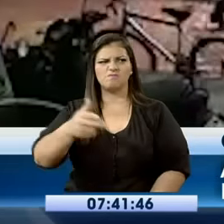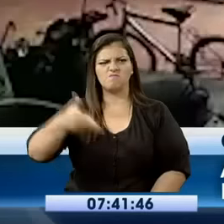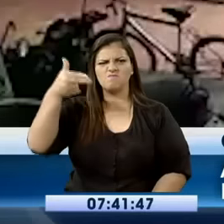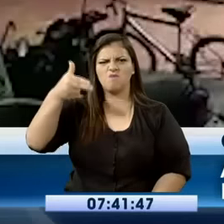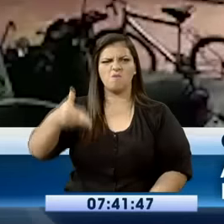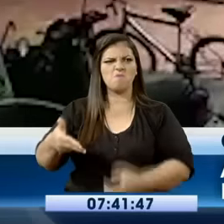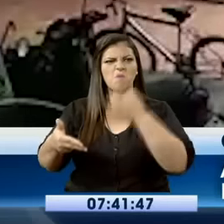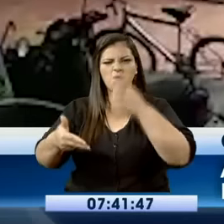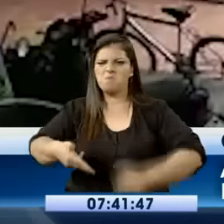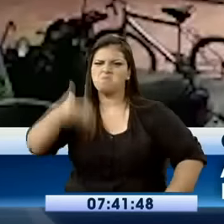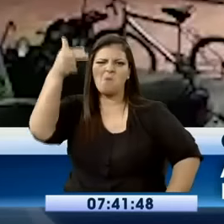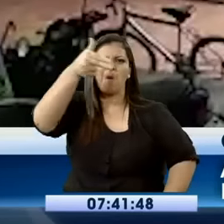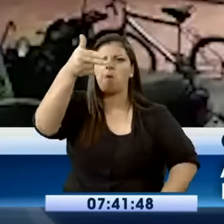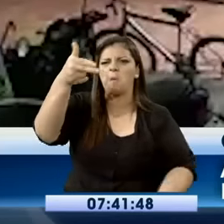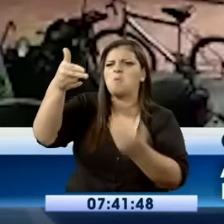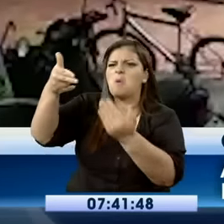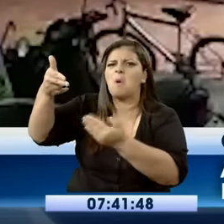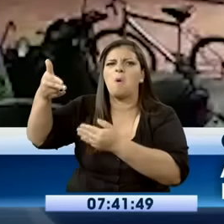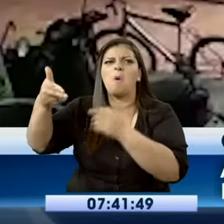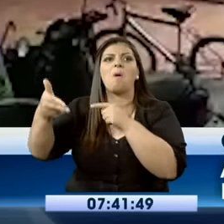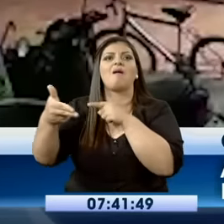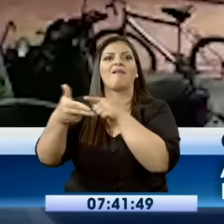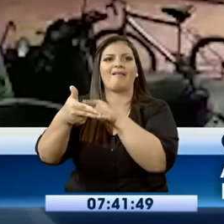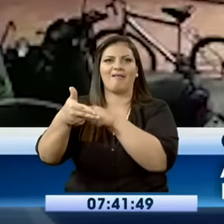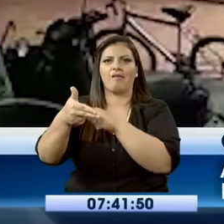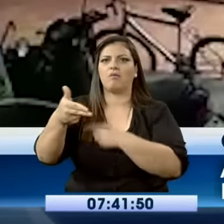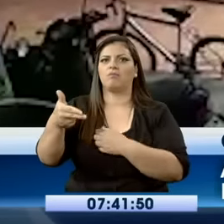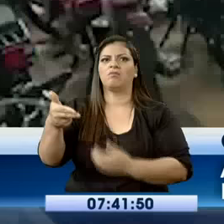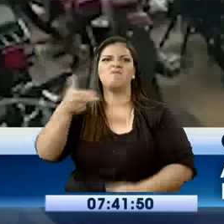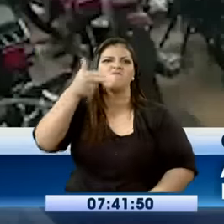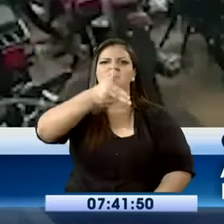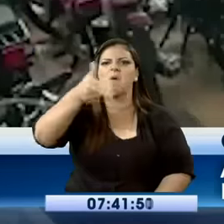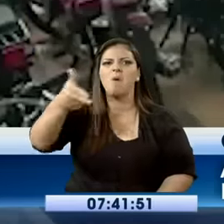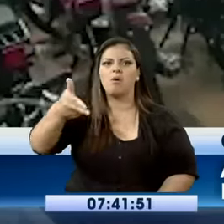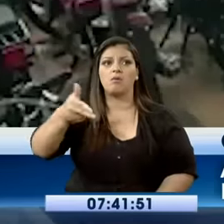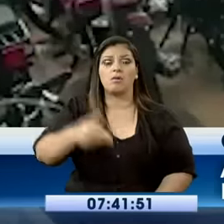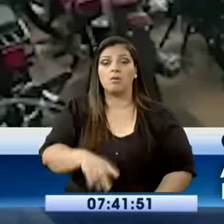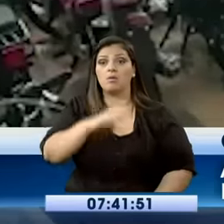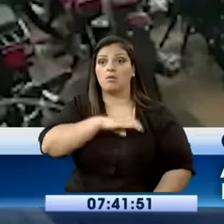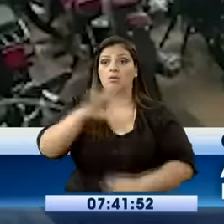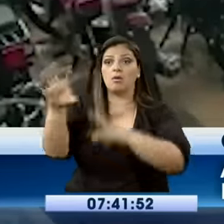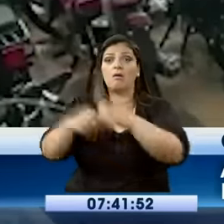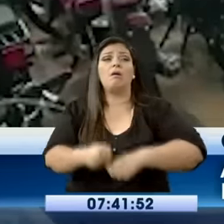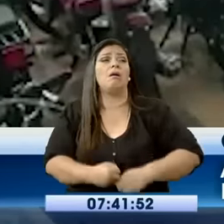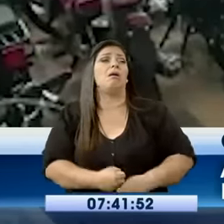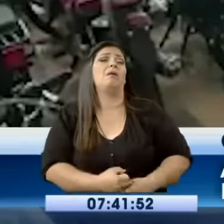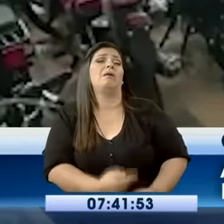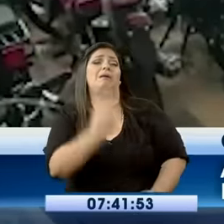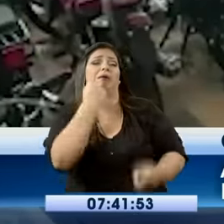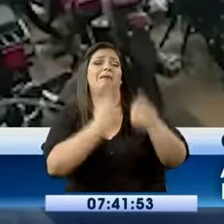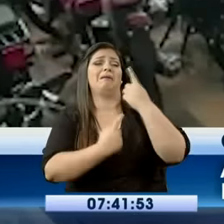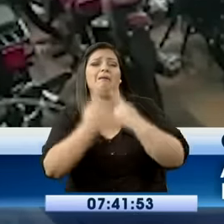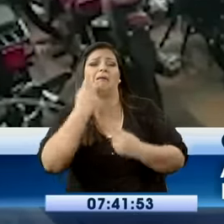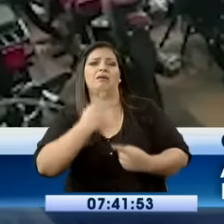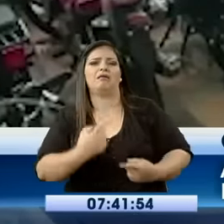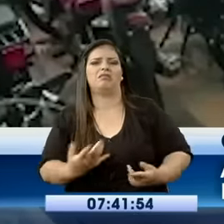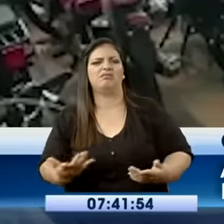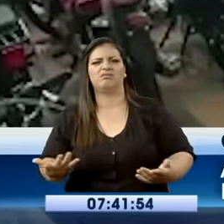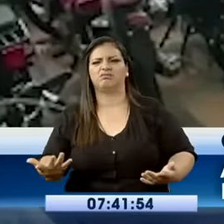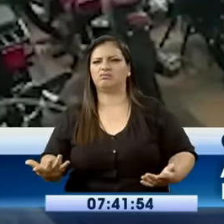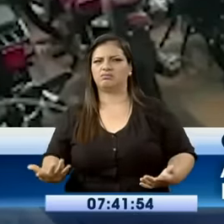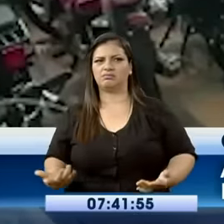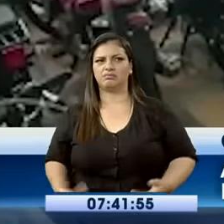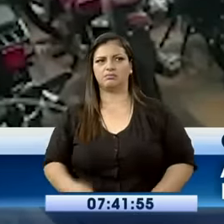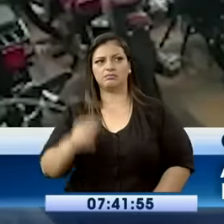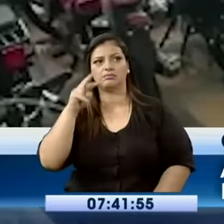niñas con la muñeca perdida. Míralo, míralo cómo los ponen a los empleados. Y los meten para allá. Mira cómo están siguientes. Mira cómo están las agentes,